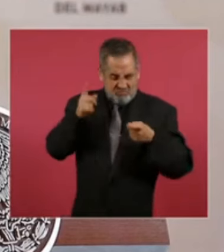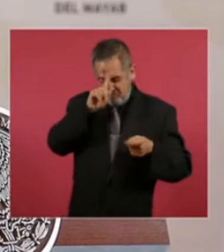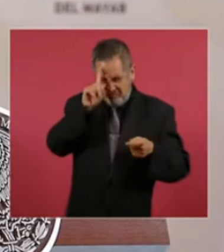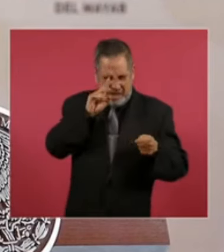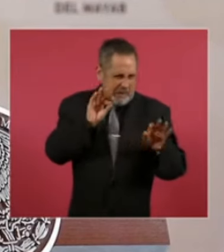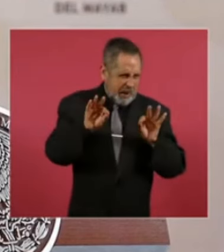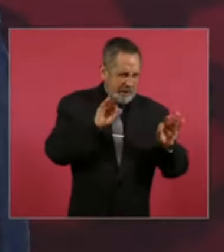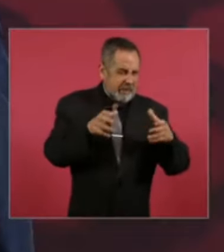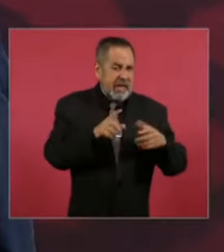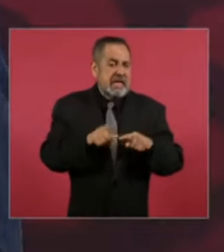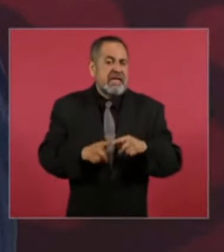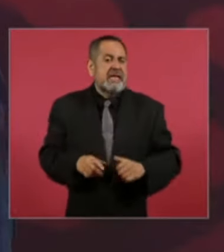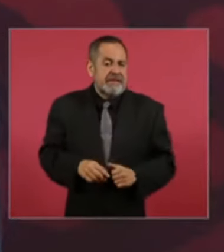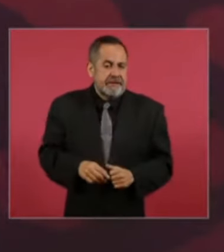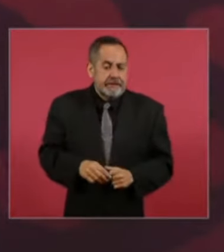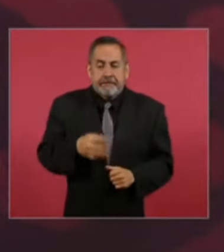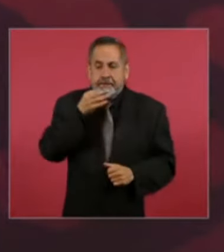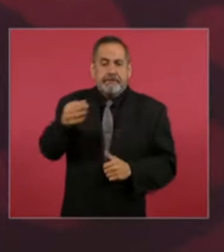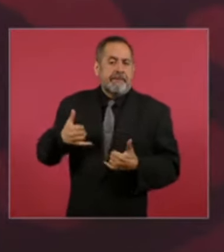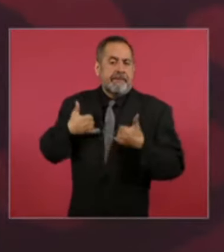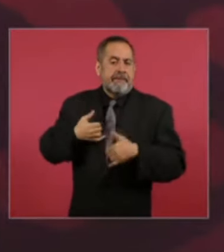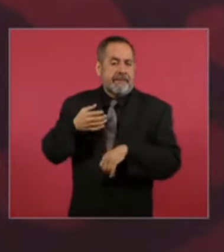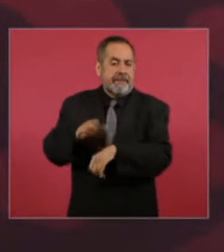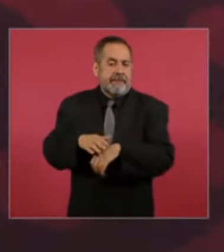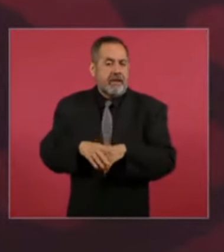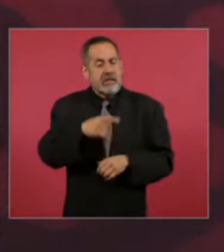para los jóvenes es señor